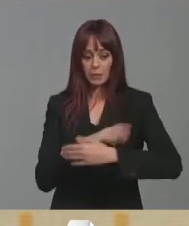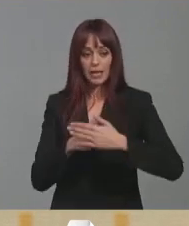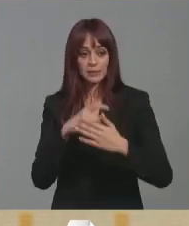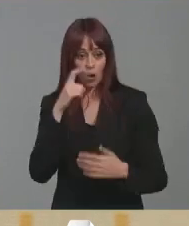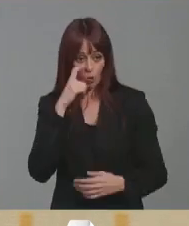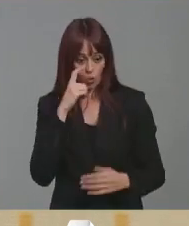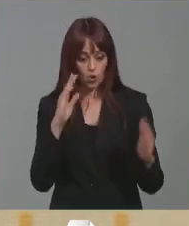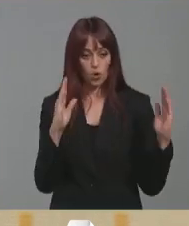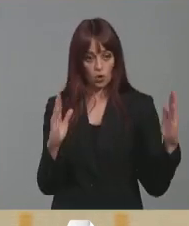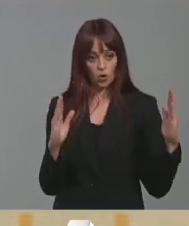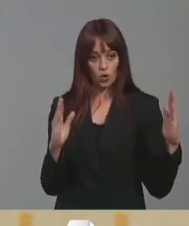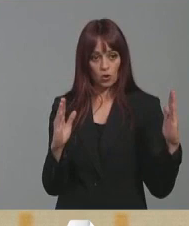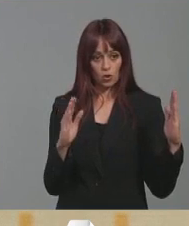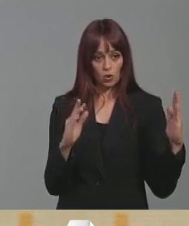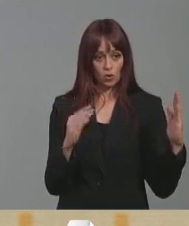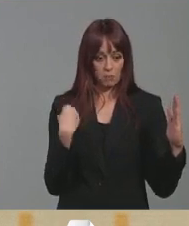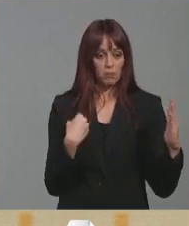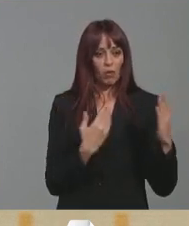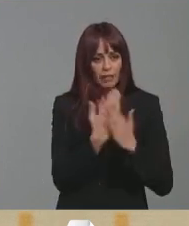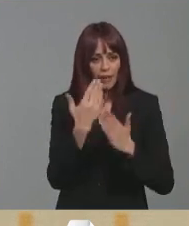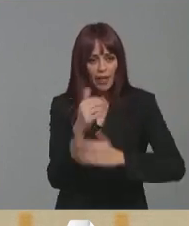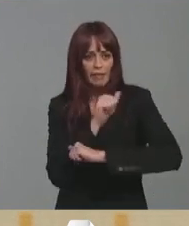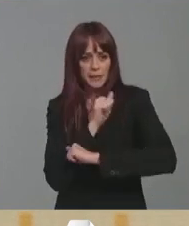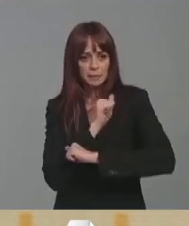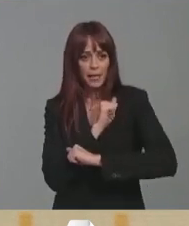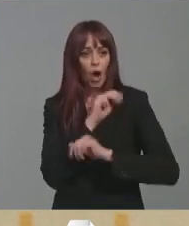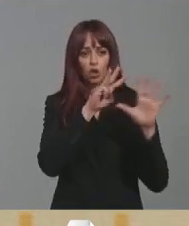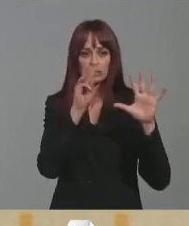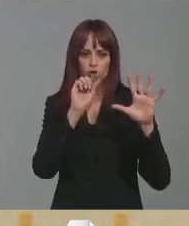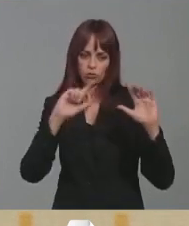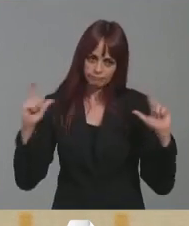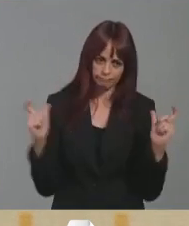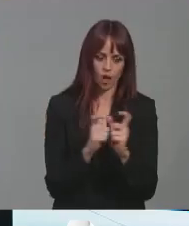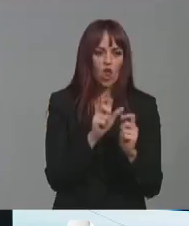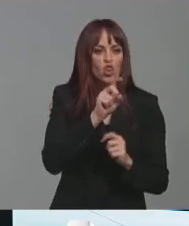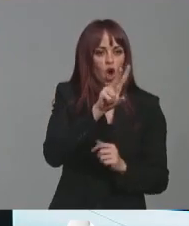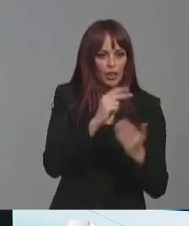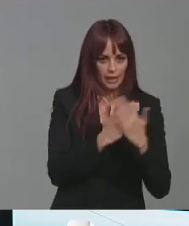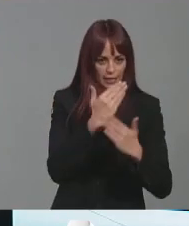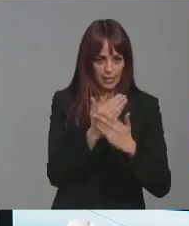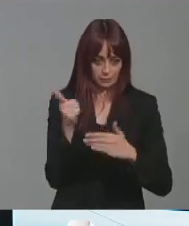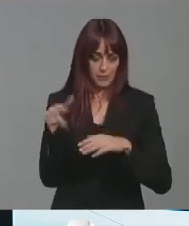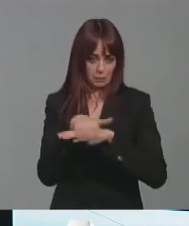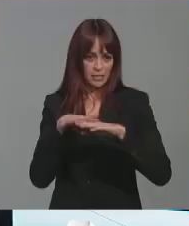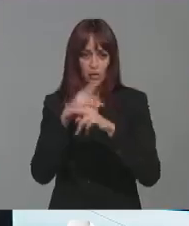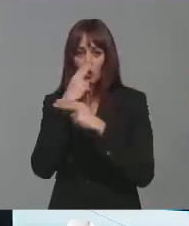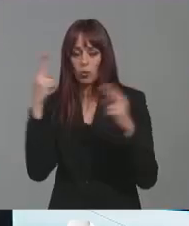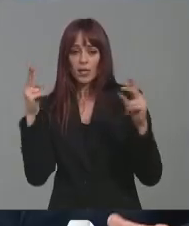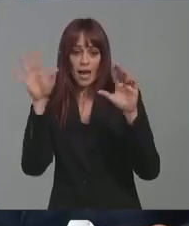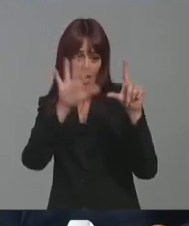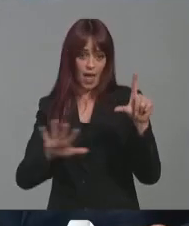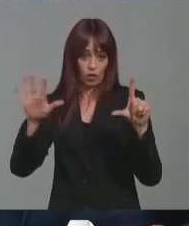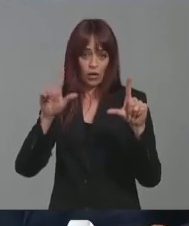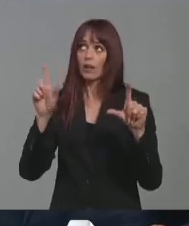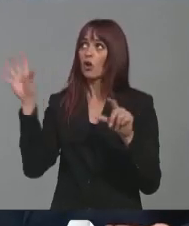esos días de espera se redujeran en 12. Pero que ahora recientemente el Ministerio ha publicado a nivel nacional pues las listas de espera de todas